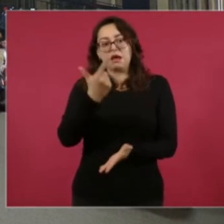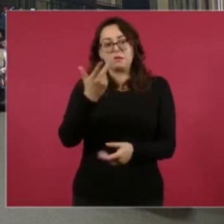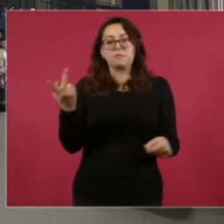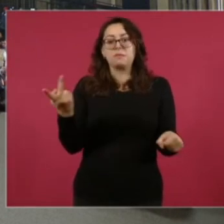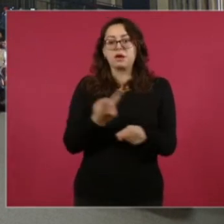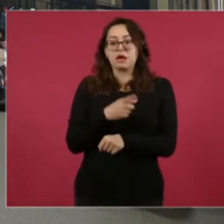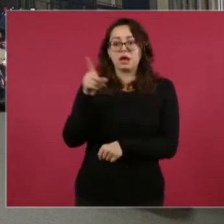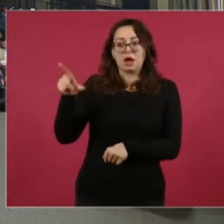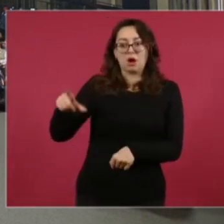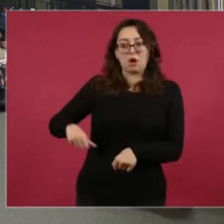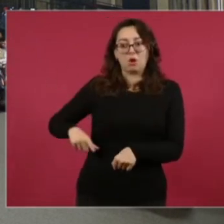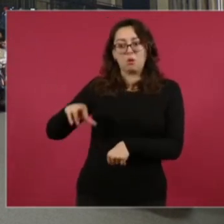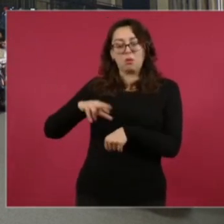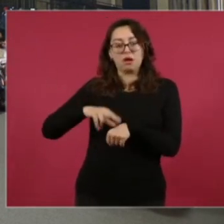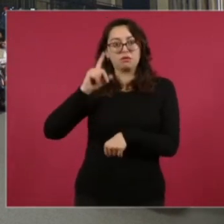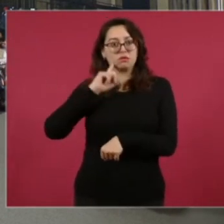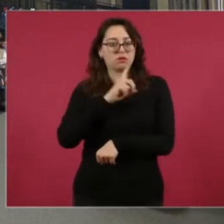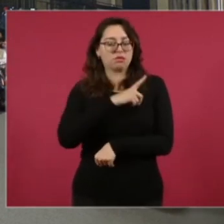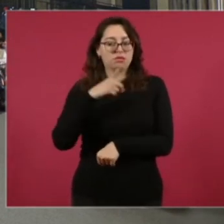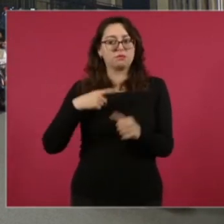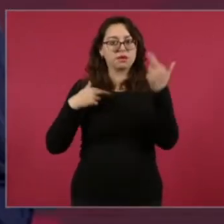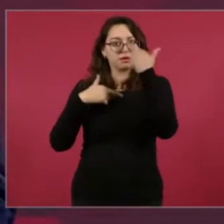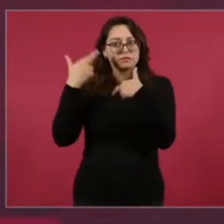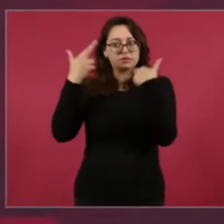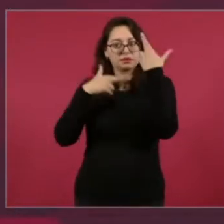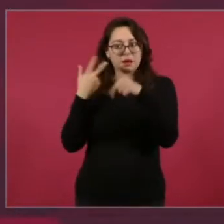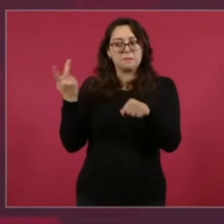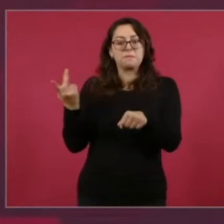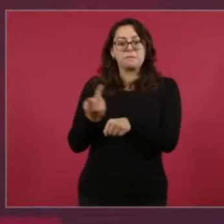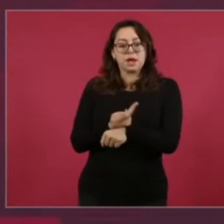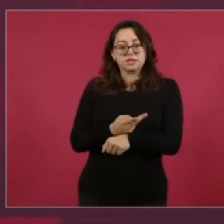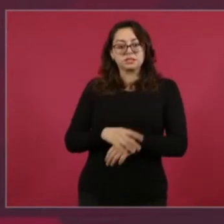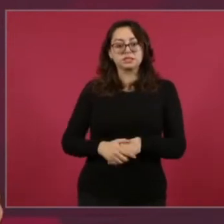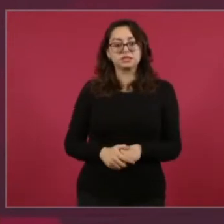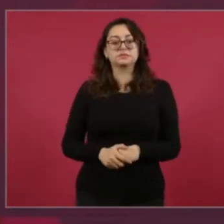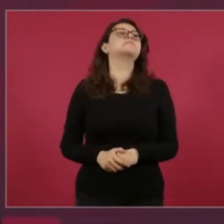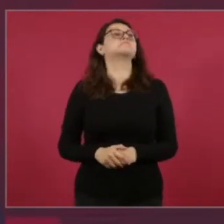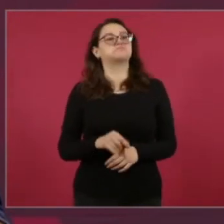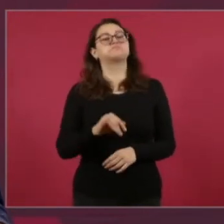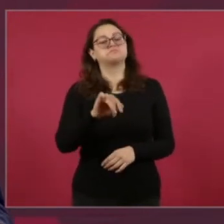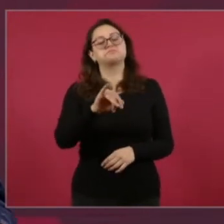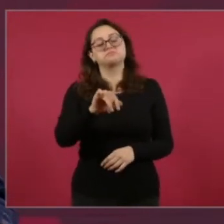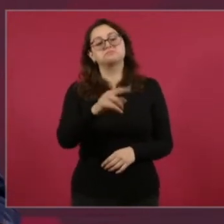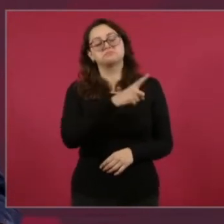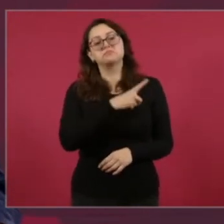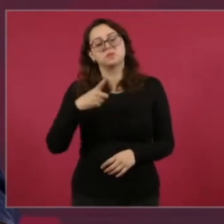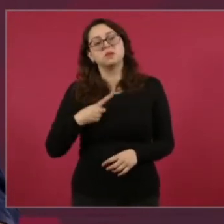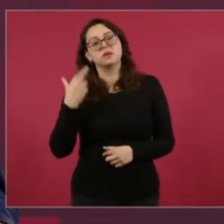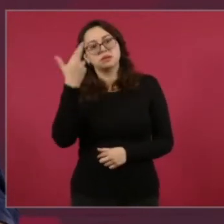señor presidente. Sí, que se revise y desde luego hay que combatir la corrupción